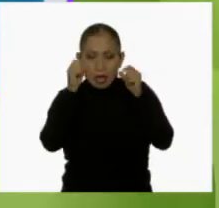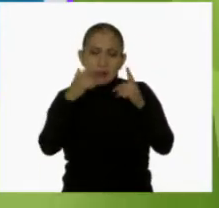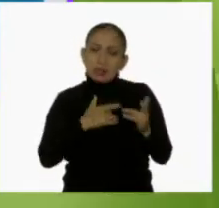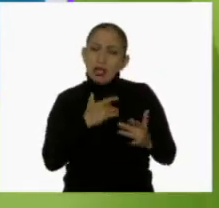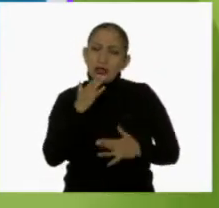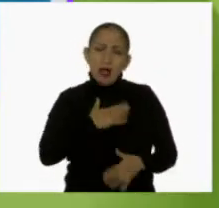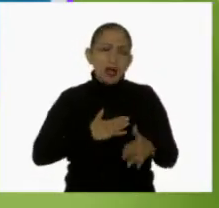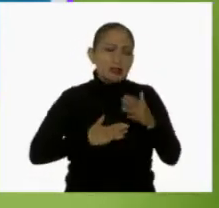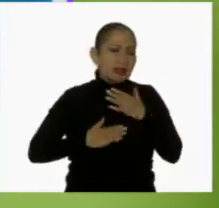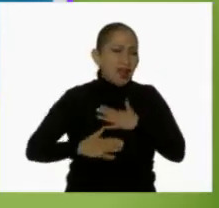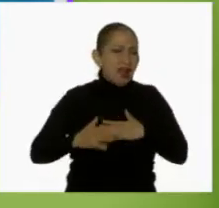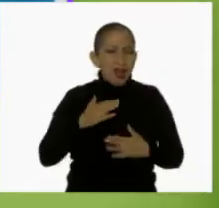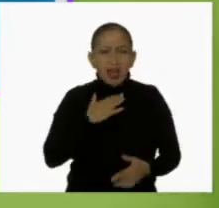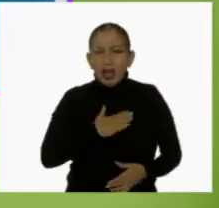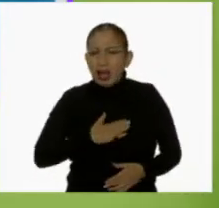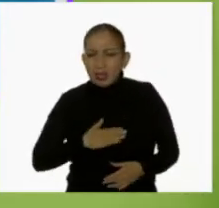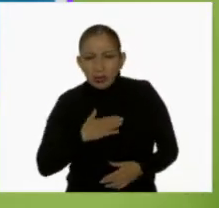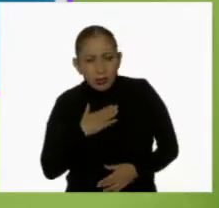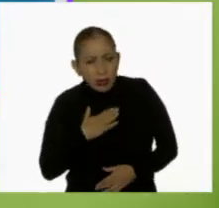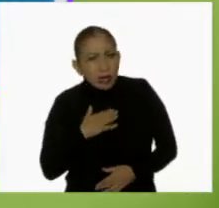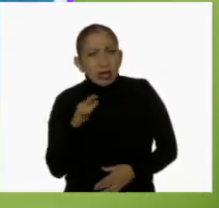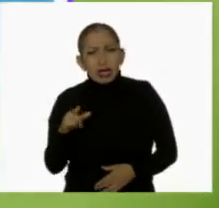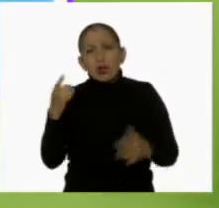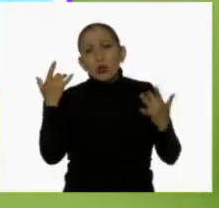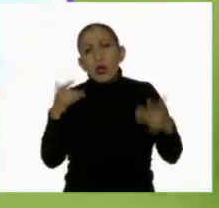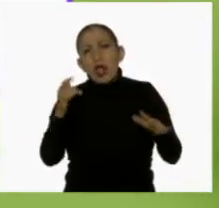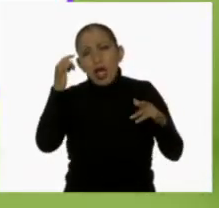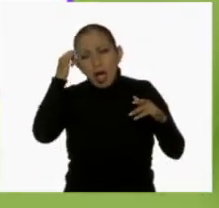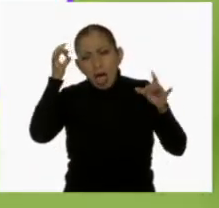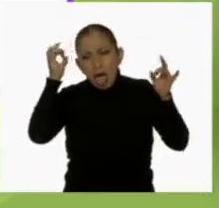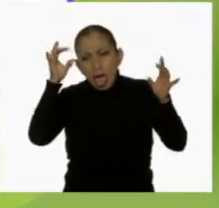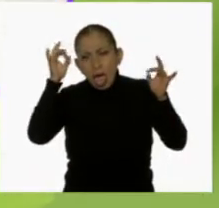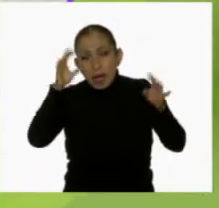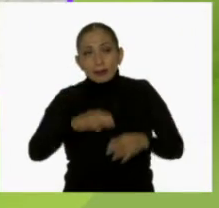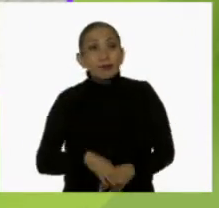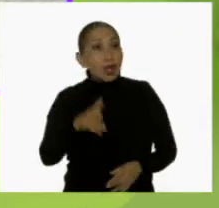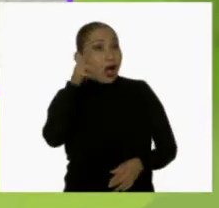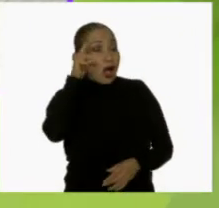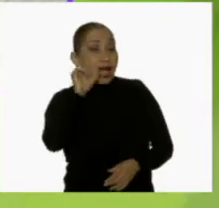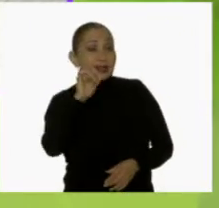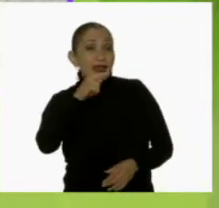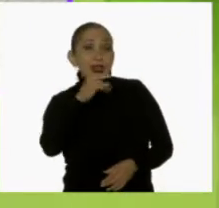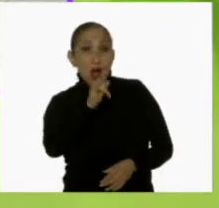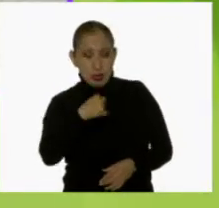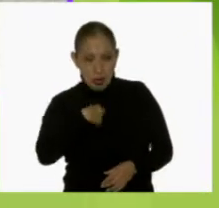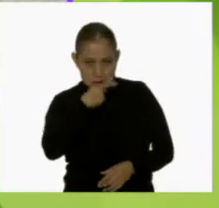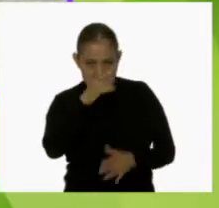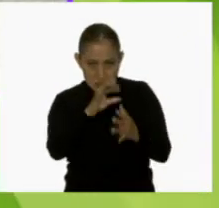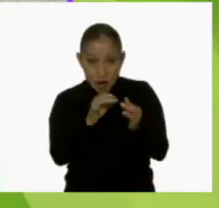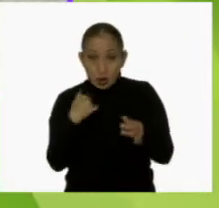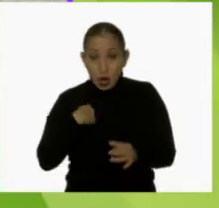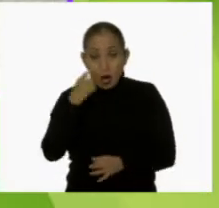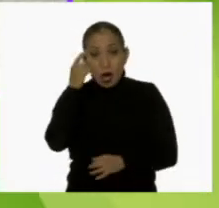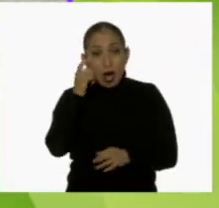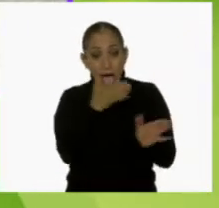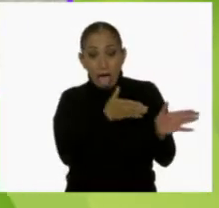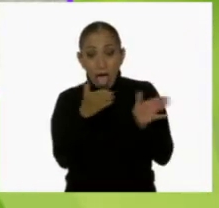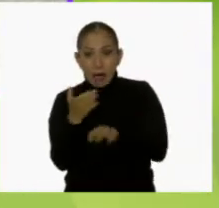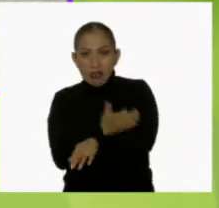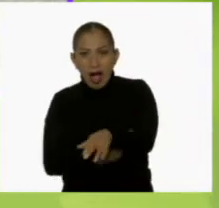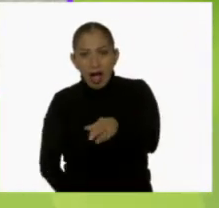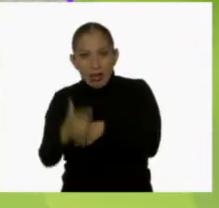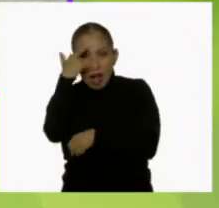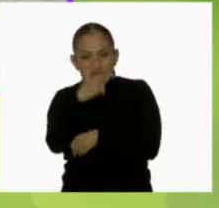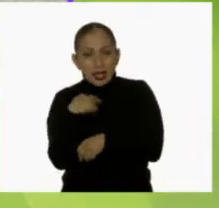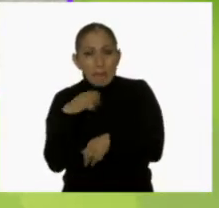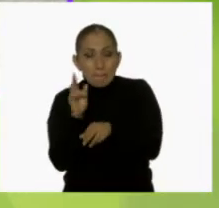muy cansado y me duele la cabeza. Hola, soy Santiago y les cuento que cuando me desvelo viendo alguna película